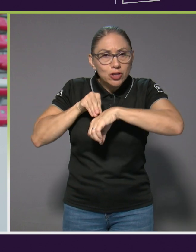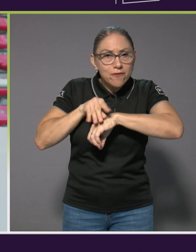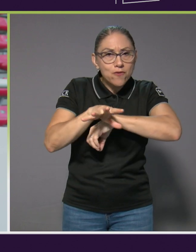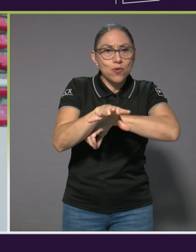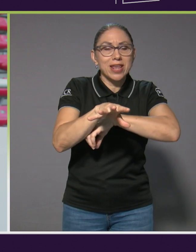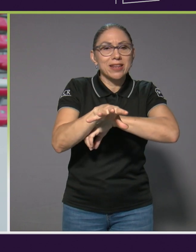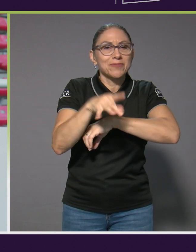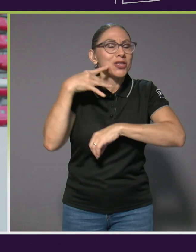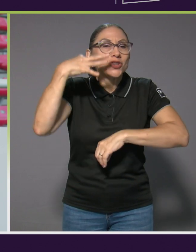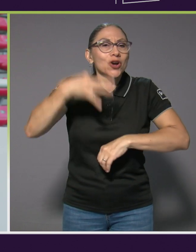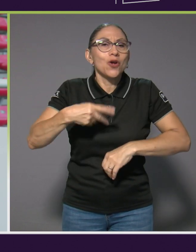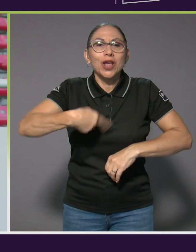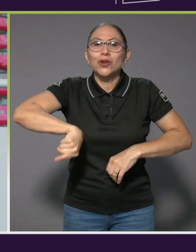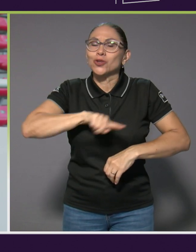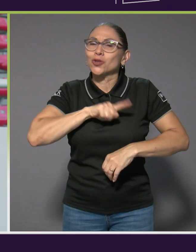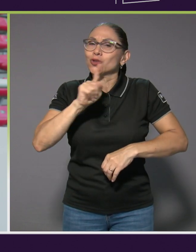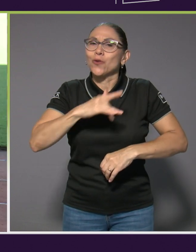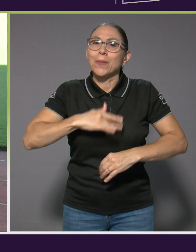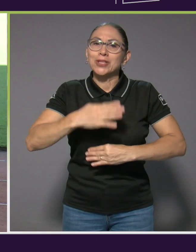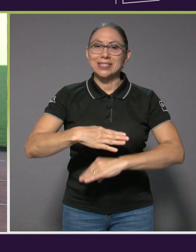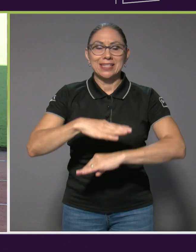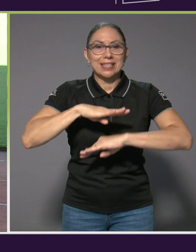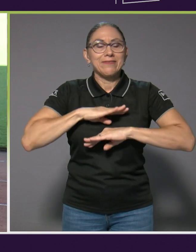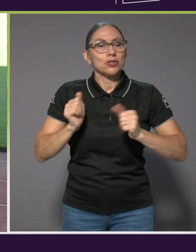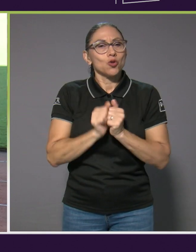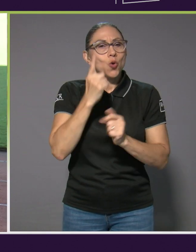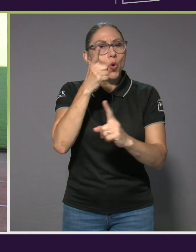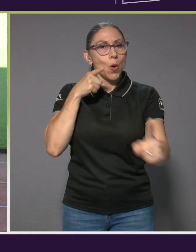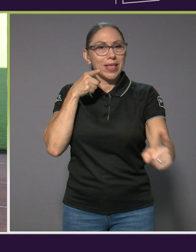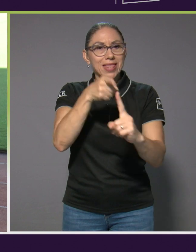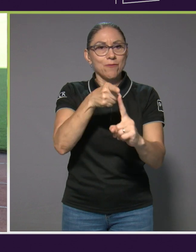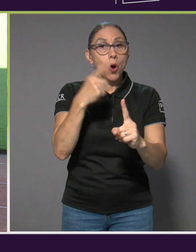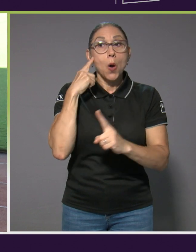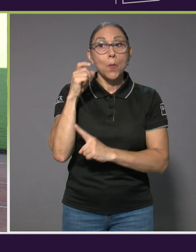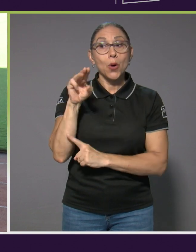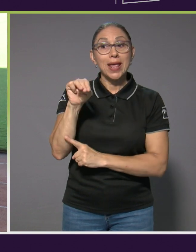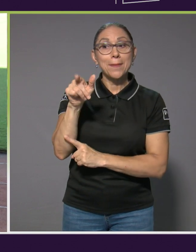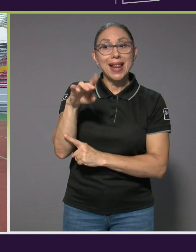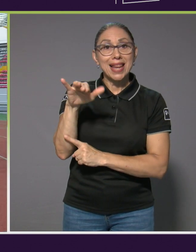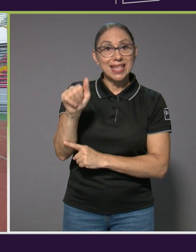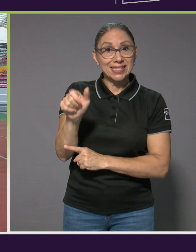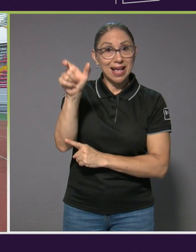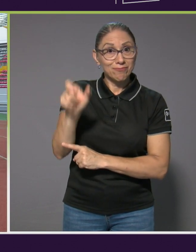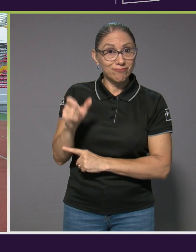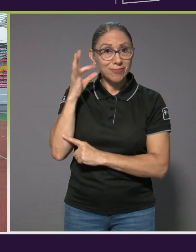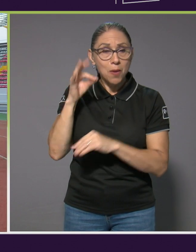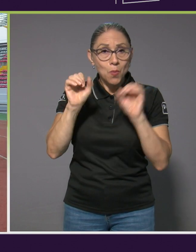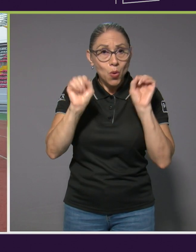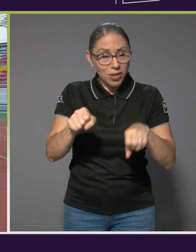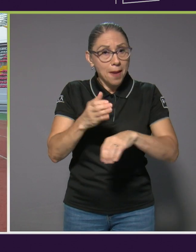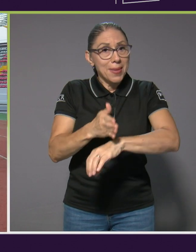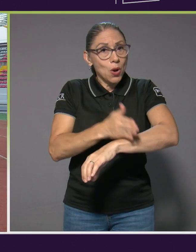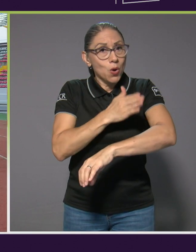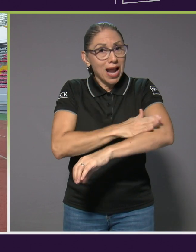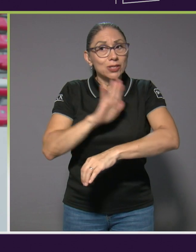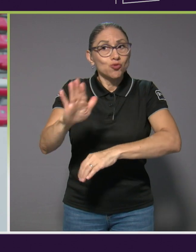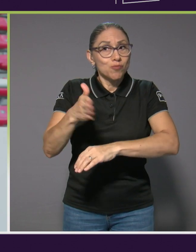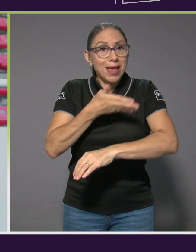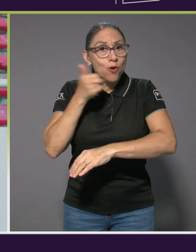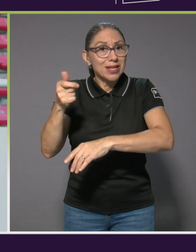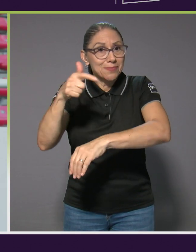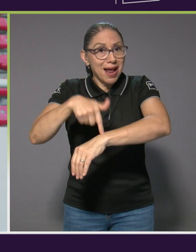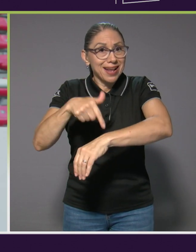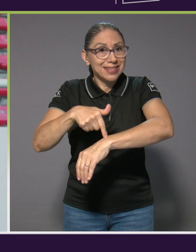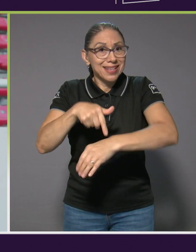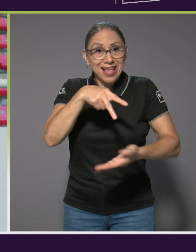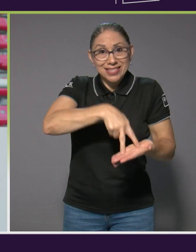nos vamos a dar por satisfechos con un objetivo porque a la final Melisa podría mejorar sus mejores marcas, Sherman podría mejorar sus